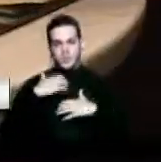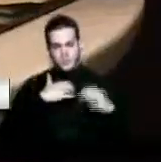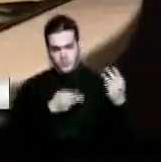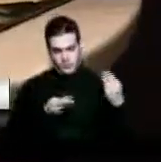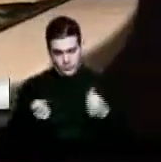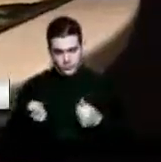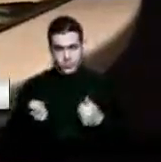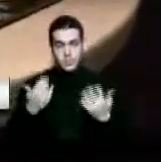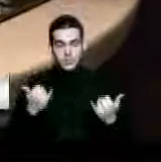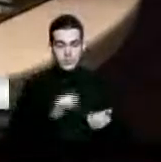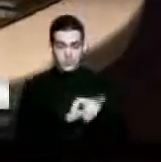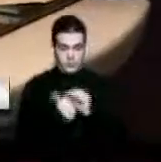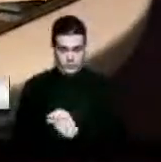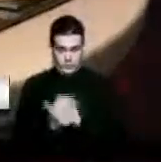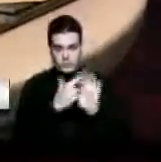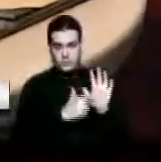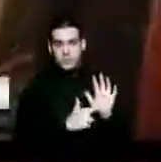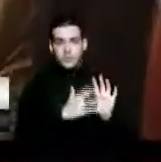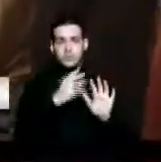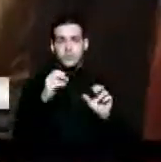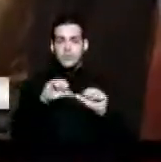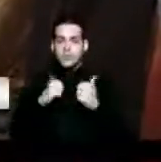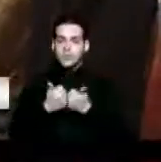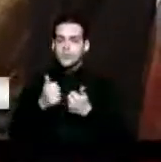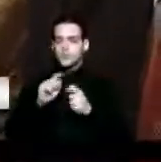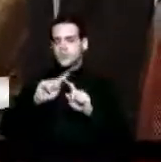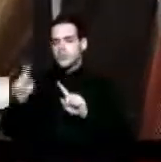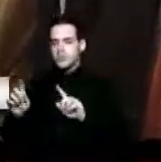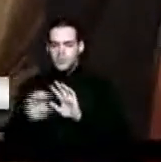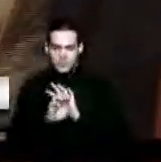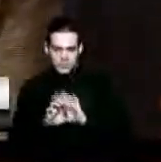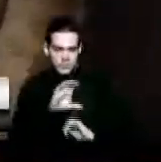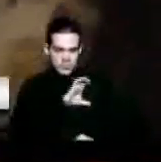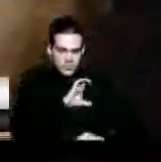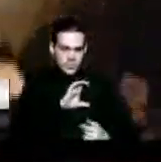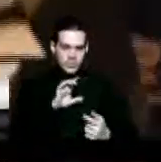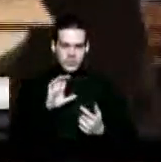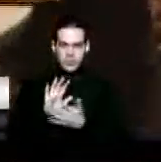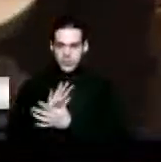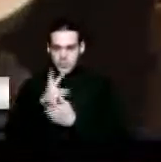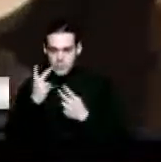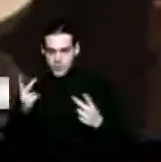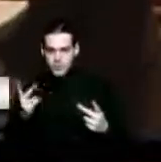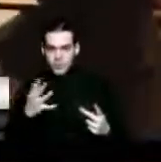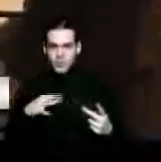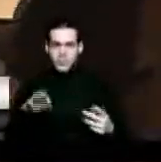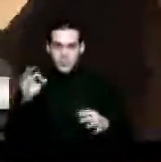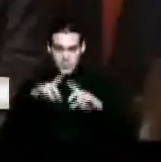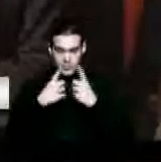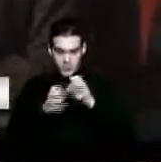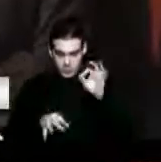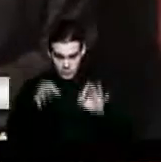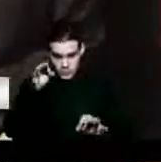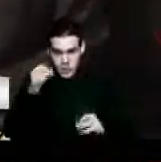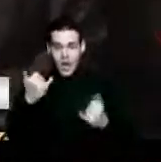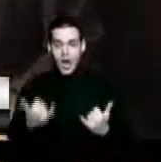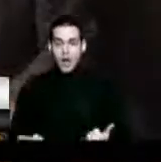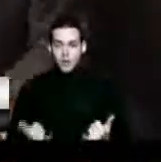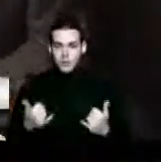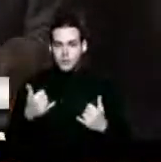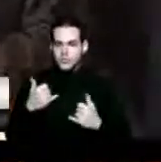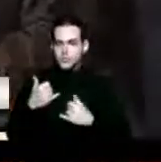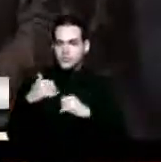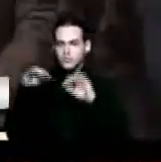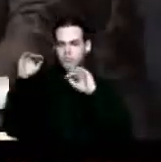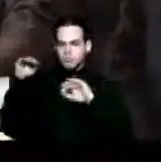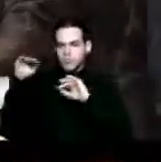protocolos, coordinando con agencias como la Policía, Justicia y las escuelas públicas donde se está readiestrando a los trabajadores